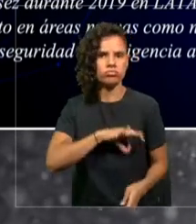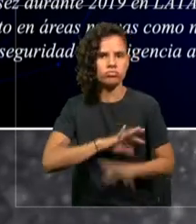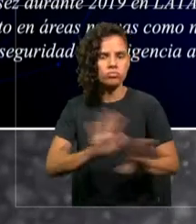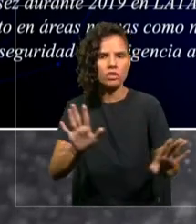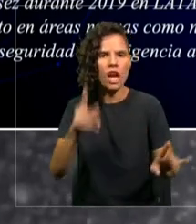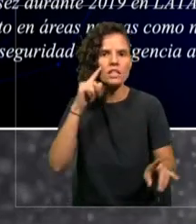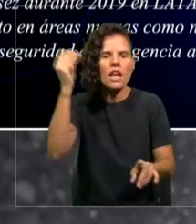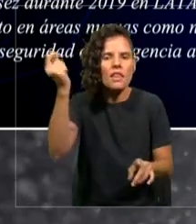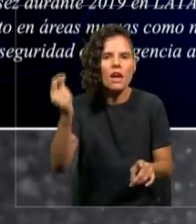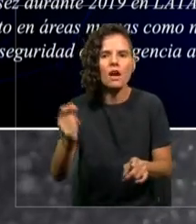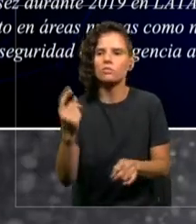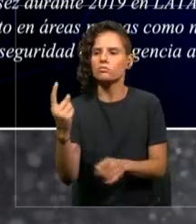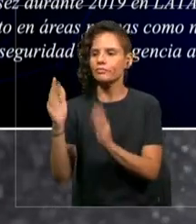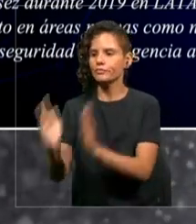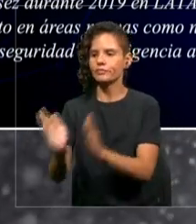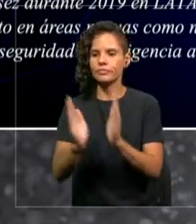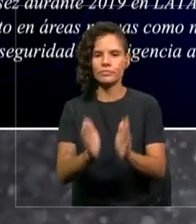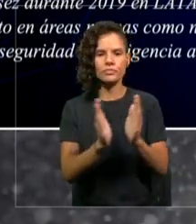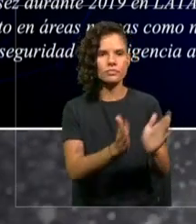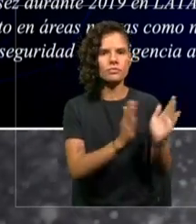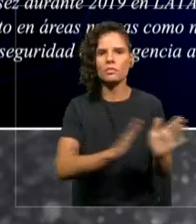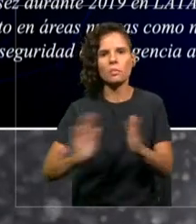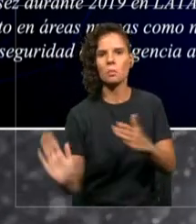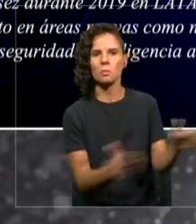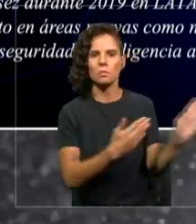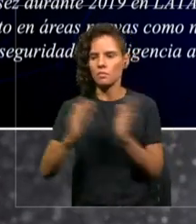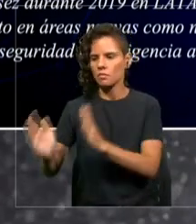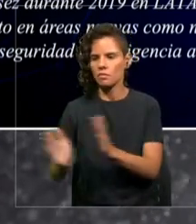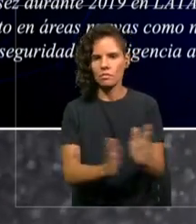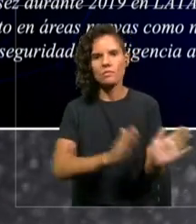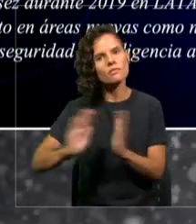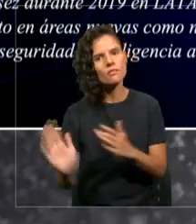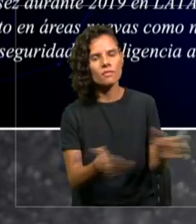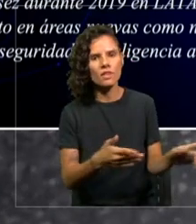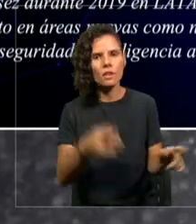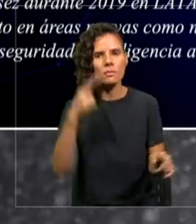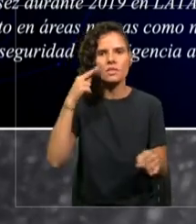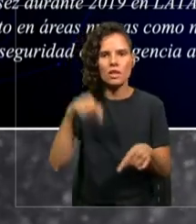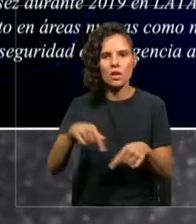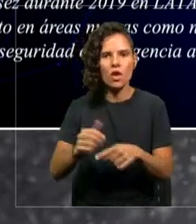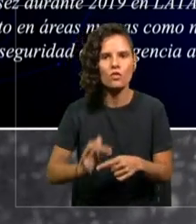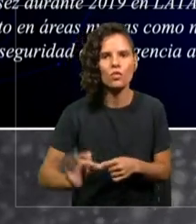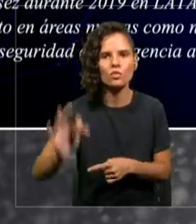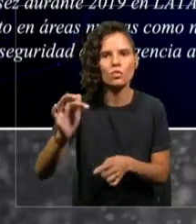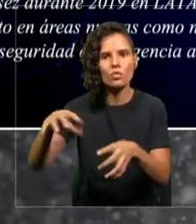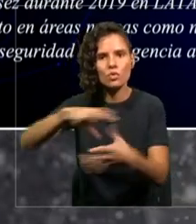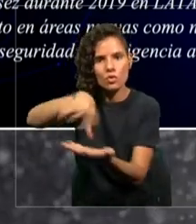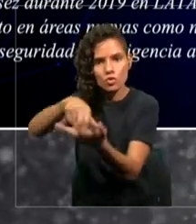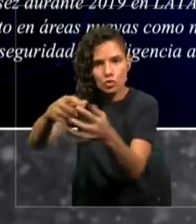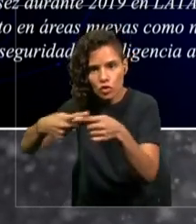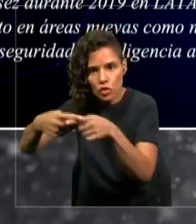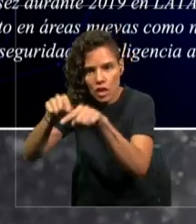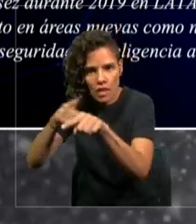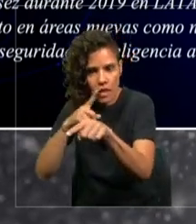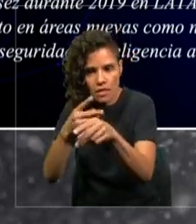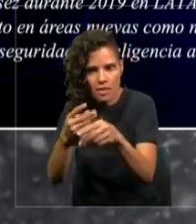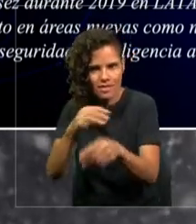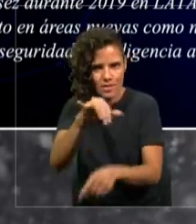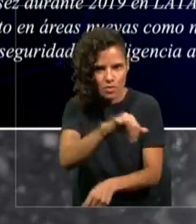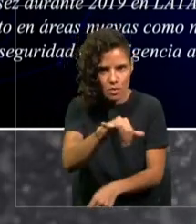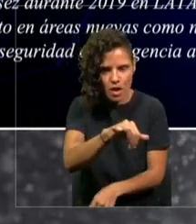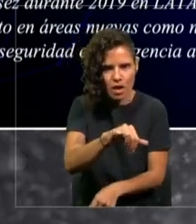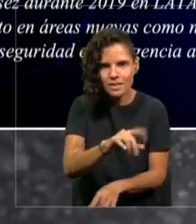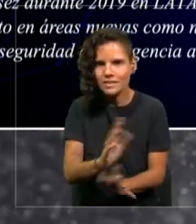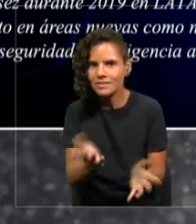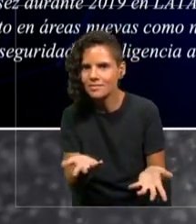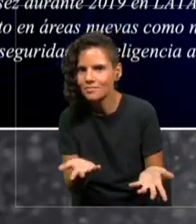no necesariamente eso es lo que va a pasar en las sociedades en las que estamos evolucionando. Por un factor súper